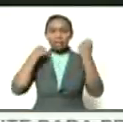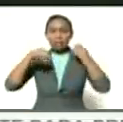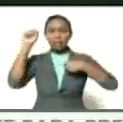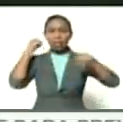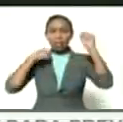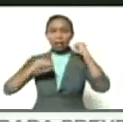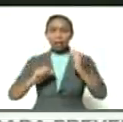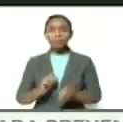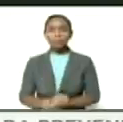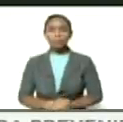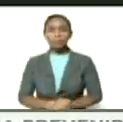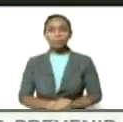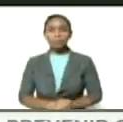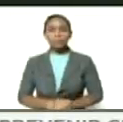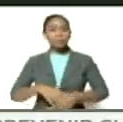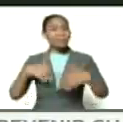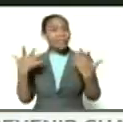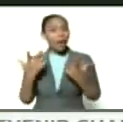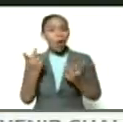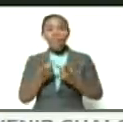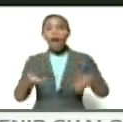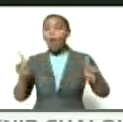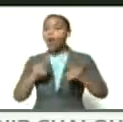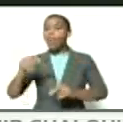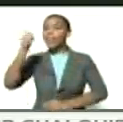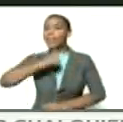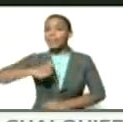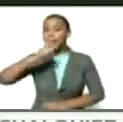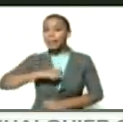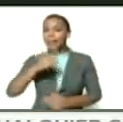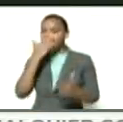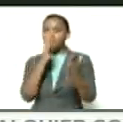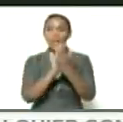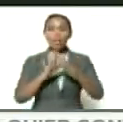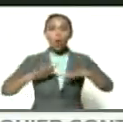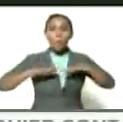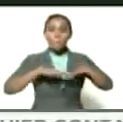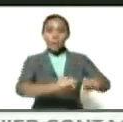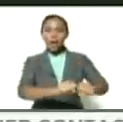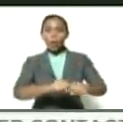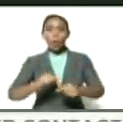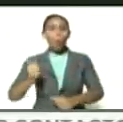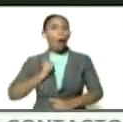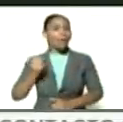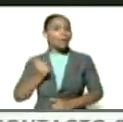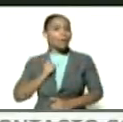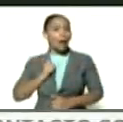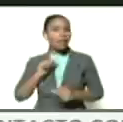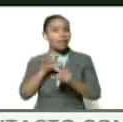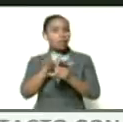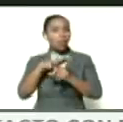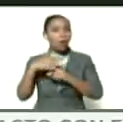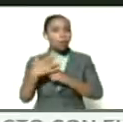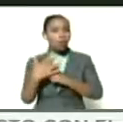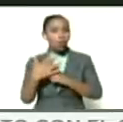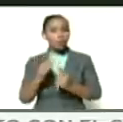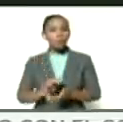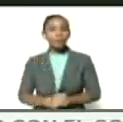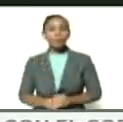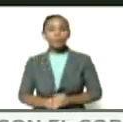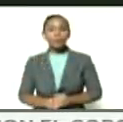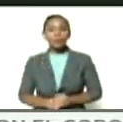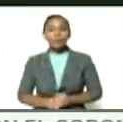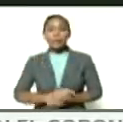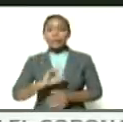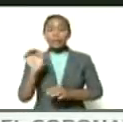en los valores de resistencia frente a los imperios en cualquier circunstancia sin